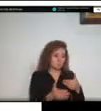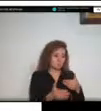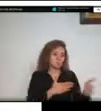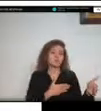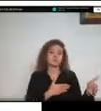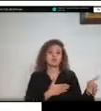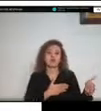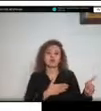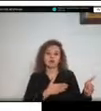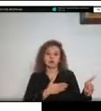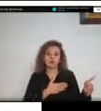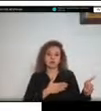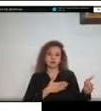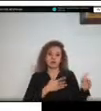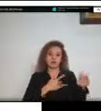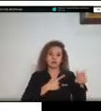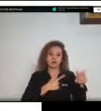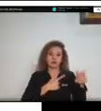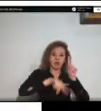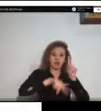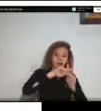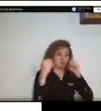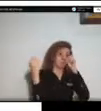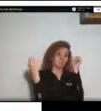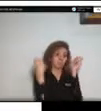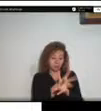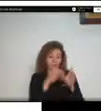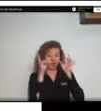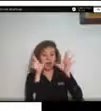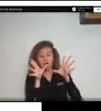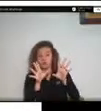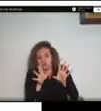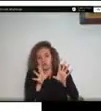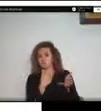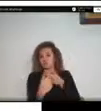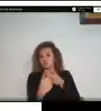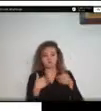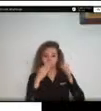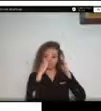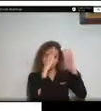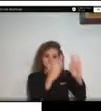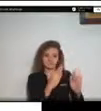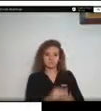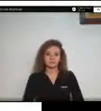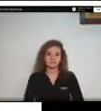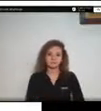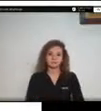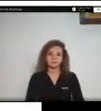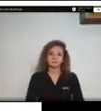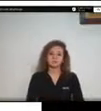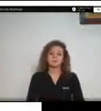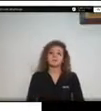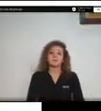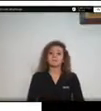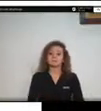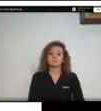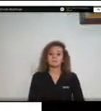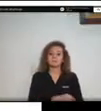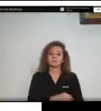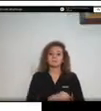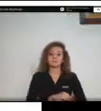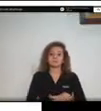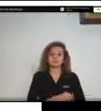como un escenario de desastre y para eso pues siempre tenemos que estar preparados no podemos comparar un sistema de